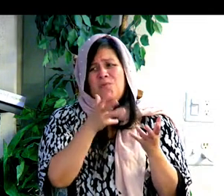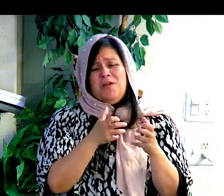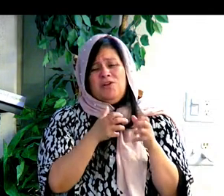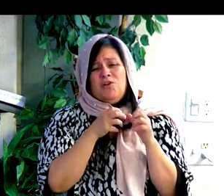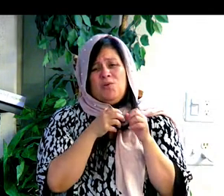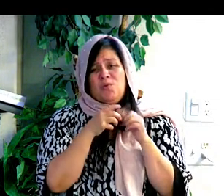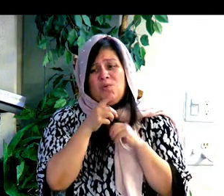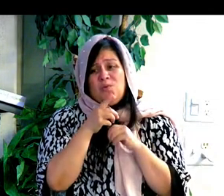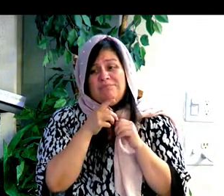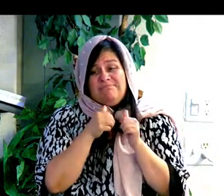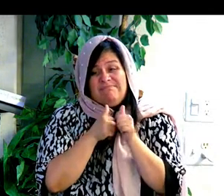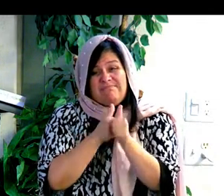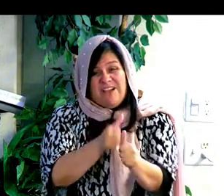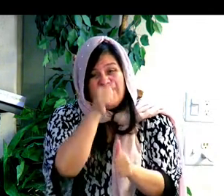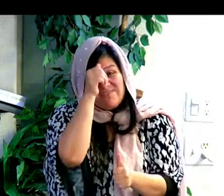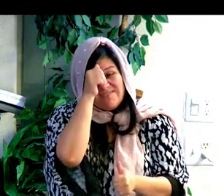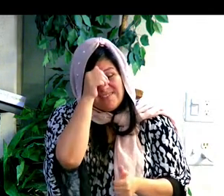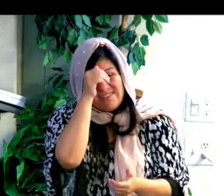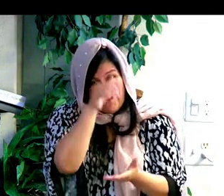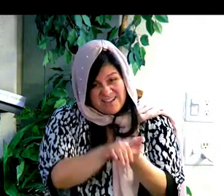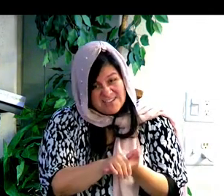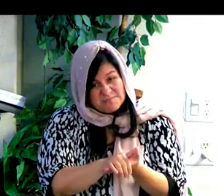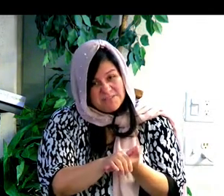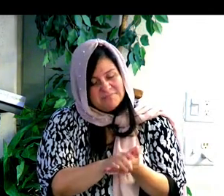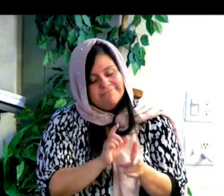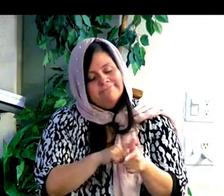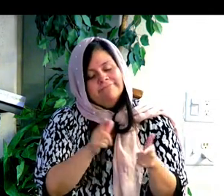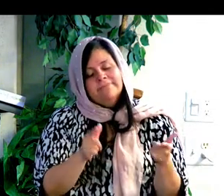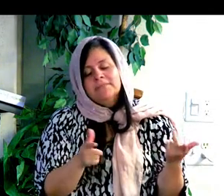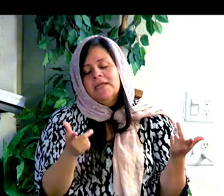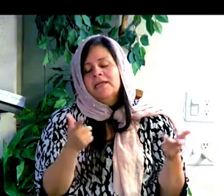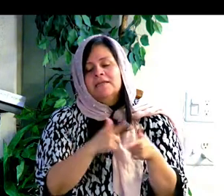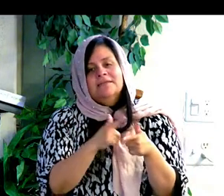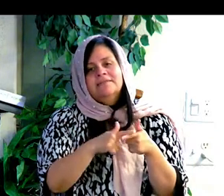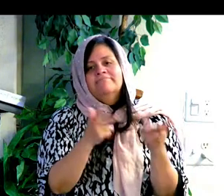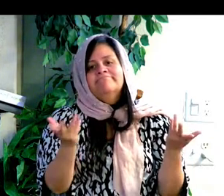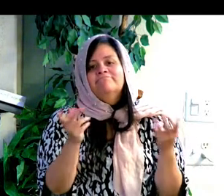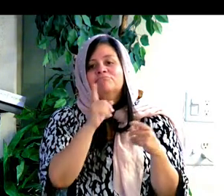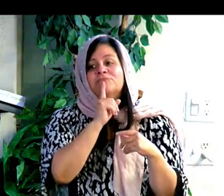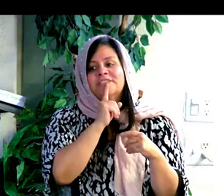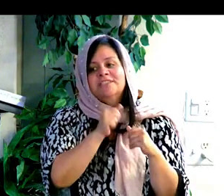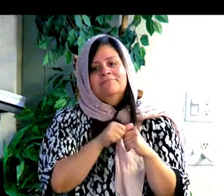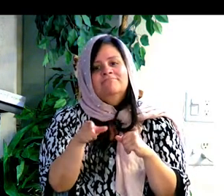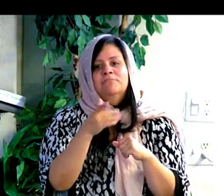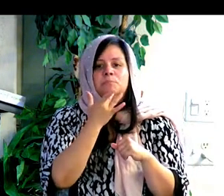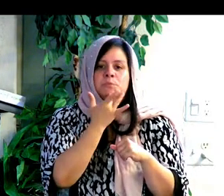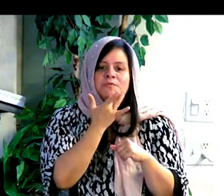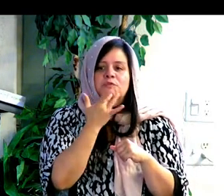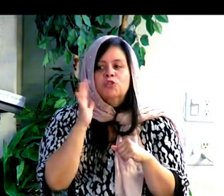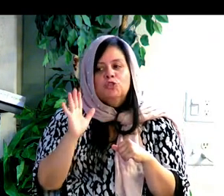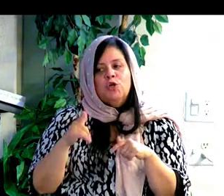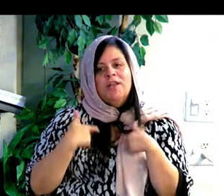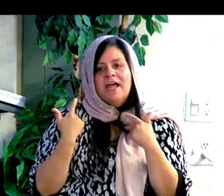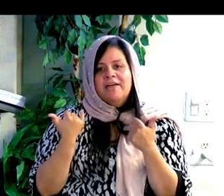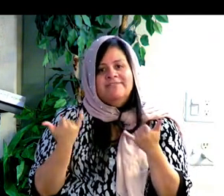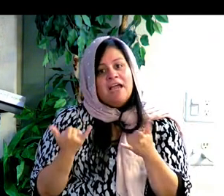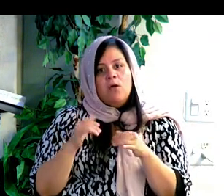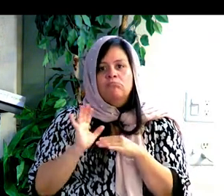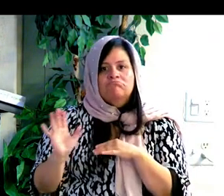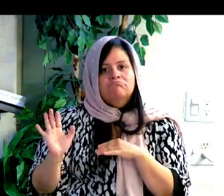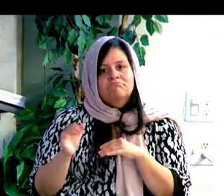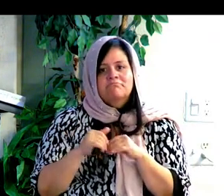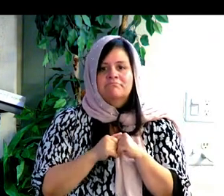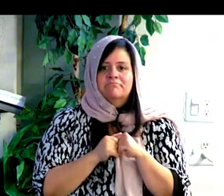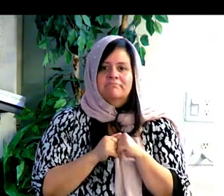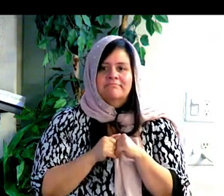Si una novia no quiere seguirte, pues eso quiere decir que ella prefiere la vida que ella tiene. I mean, it's something, you know,